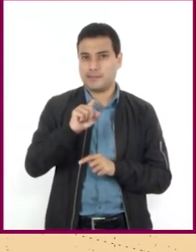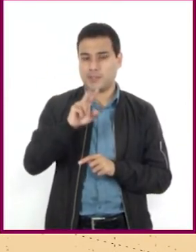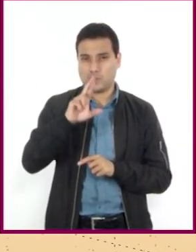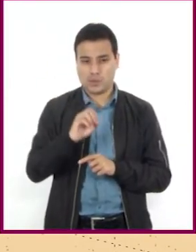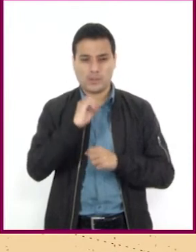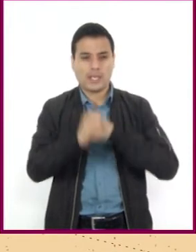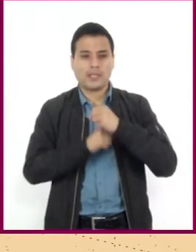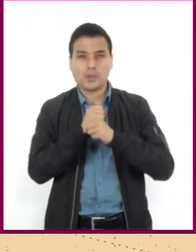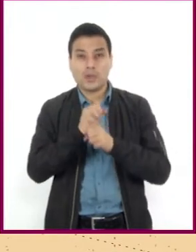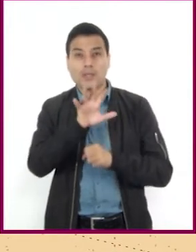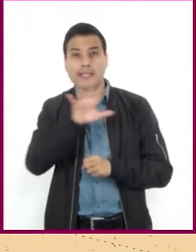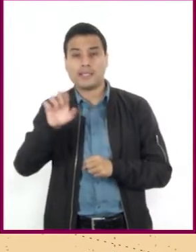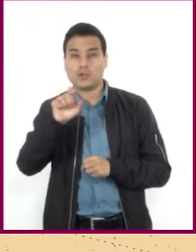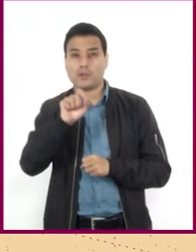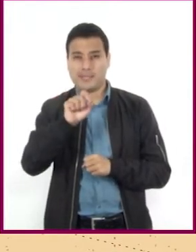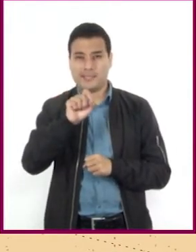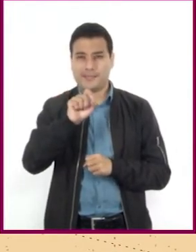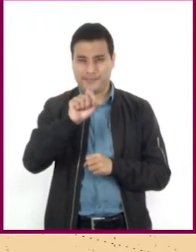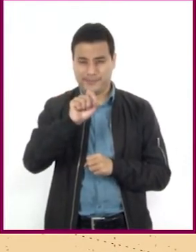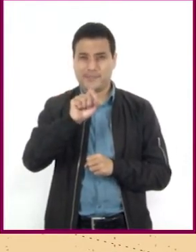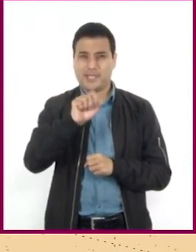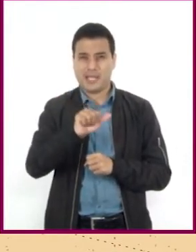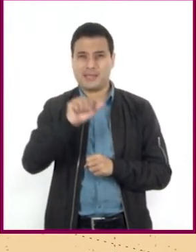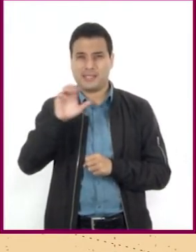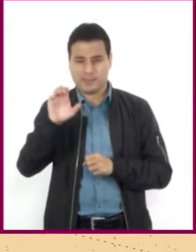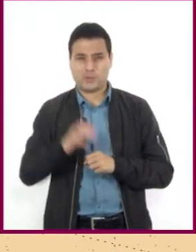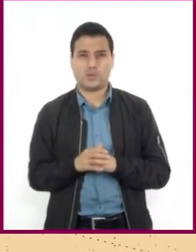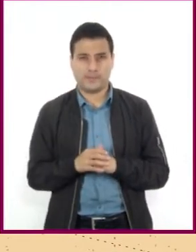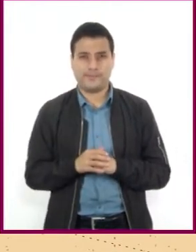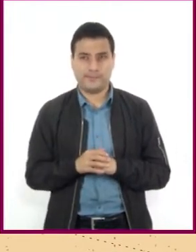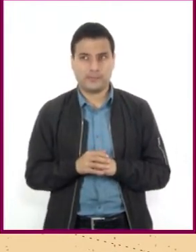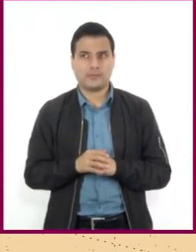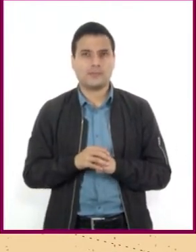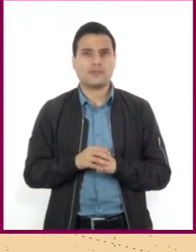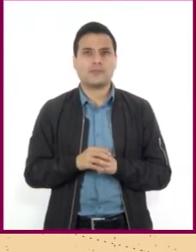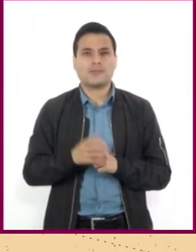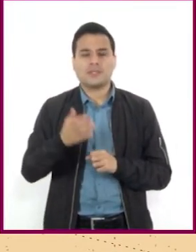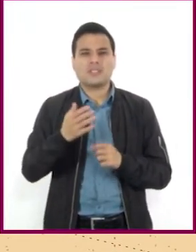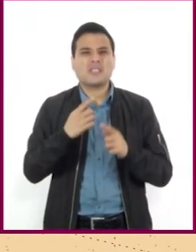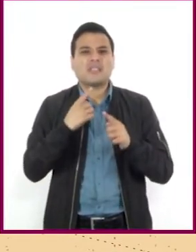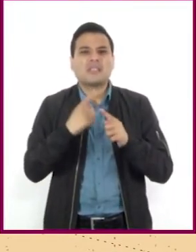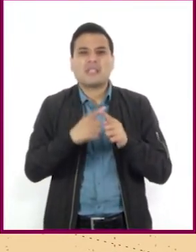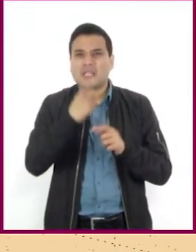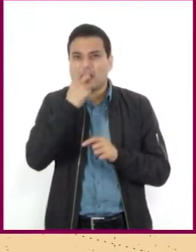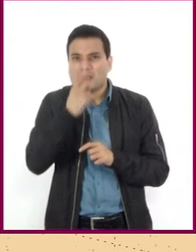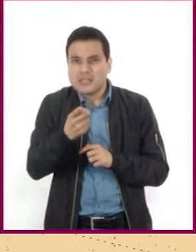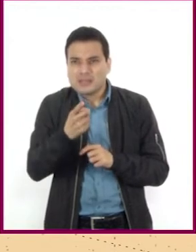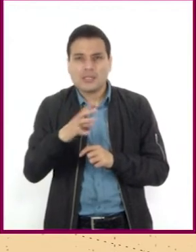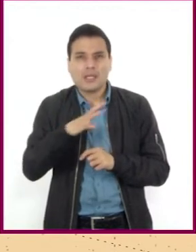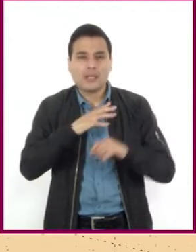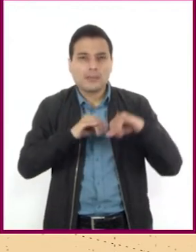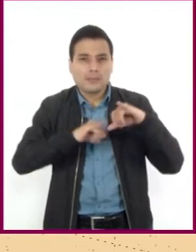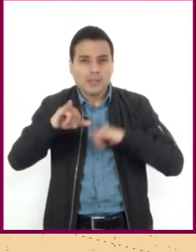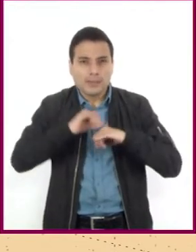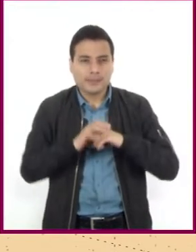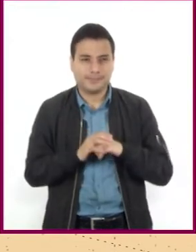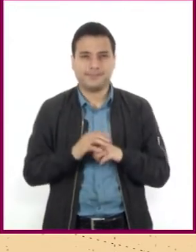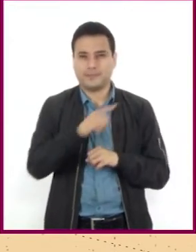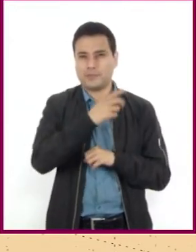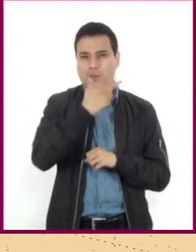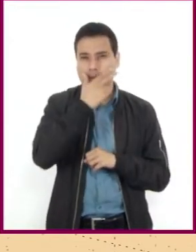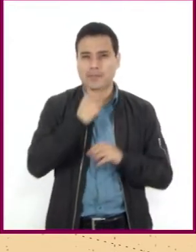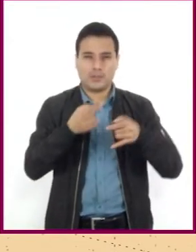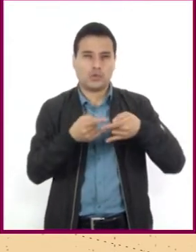Desafortunadamente se perdió, pero se pudo dar a conocer gracias a la descripción del historiador griego Heródoto. El mapamundi